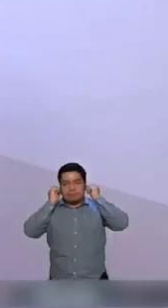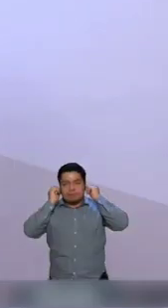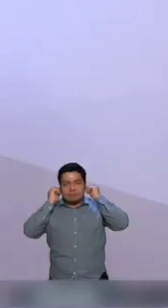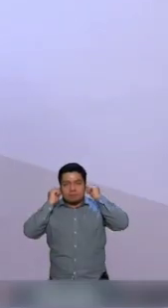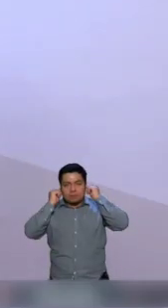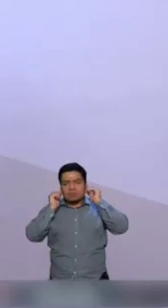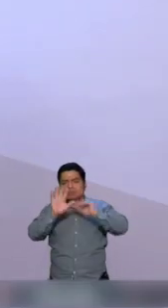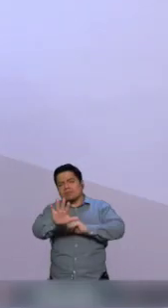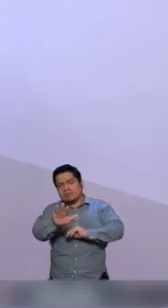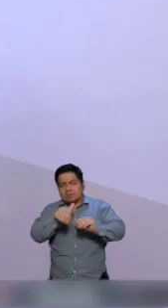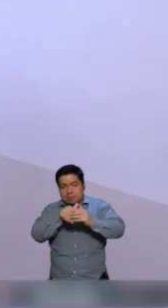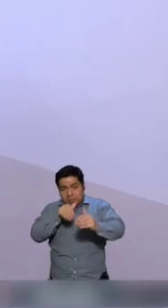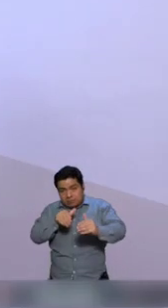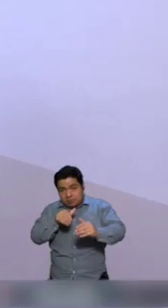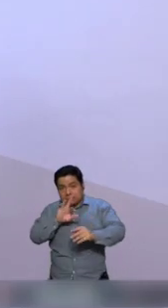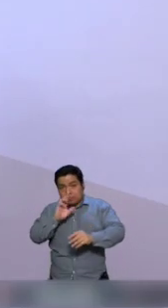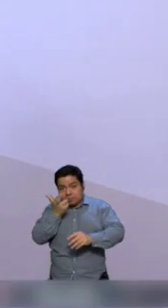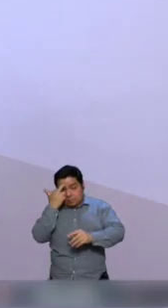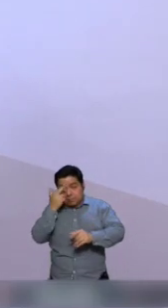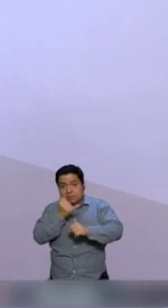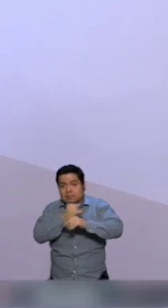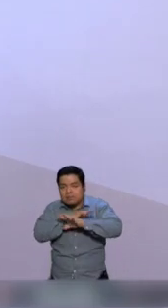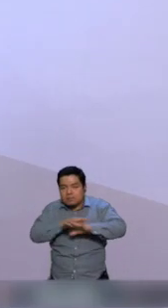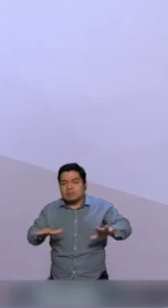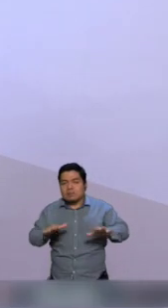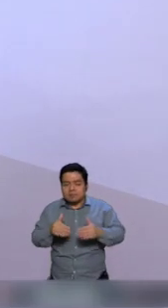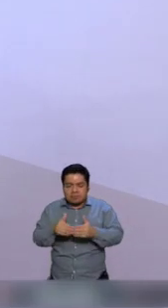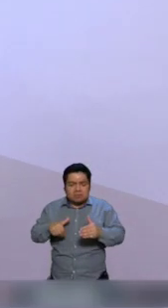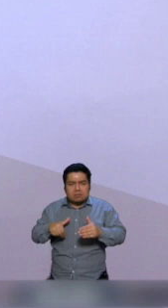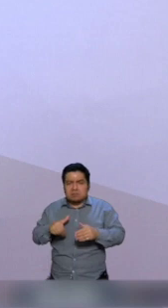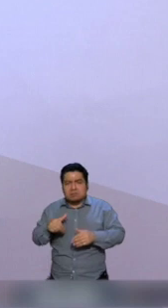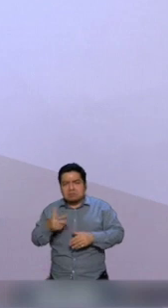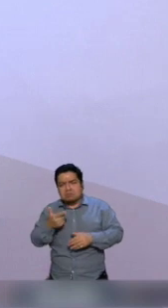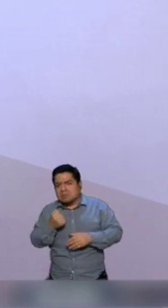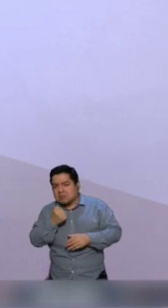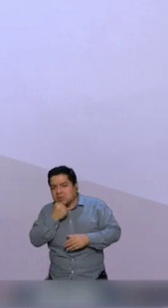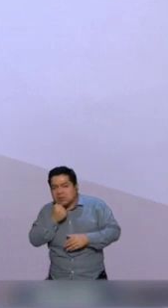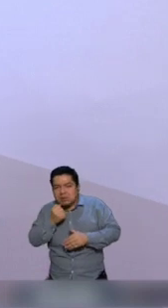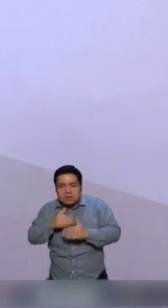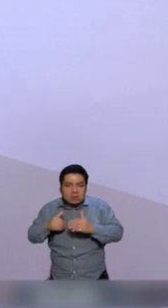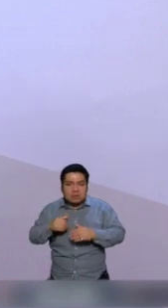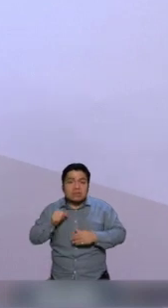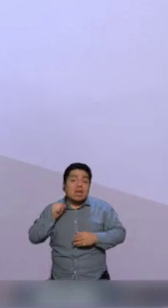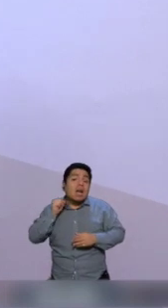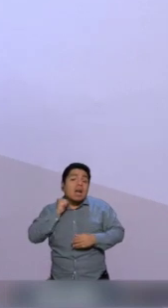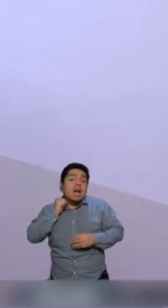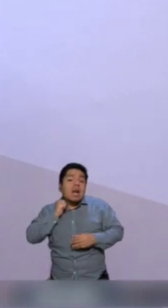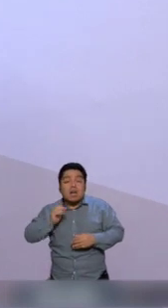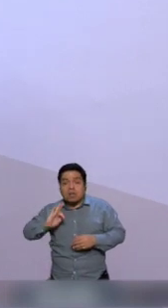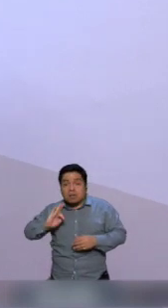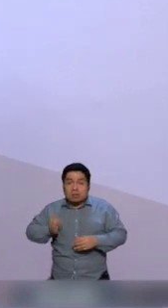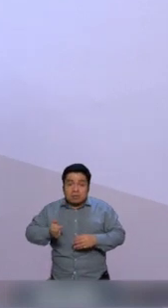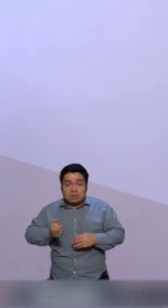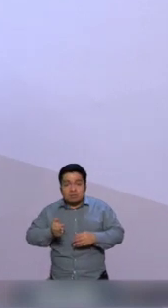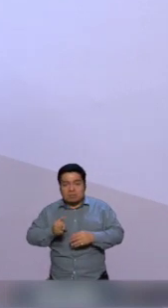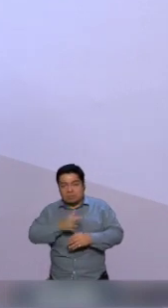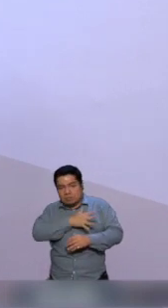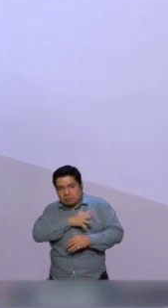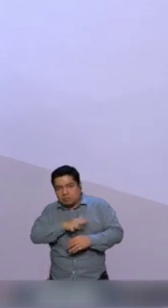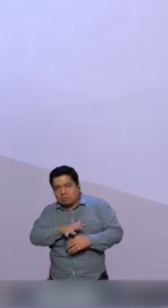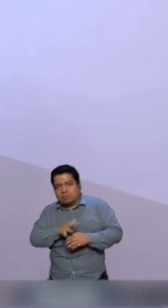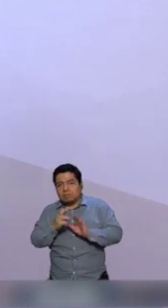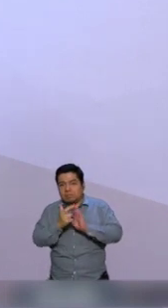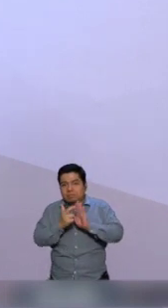Y antes de ir a una pausa, le doy información de última hora. Hace prácticamente unos segundos, el Senado de la República aprobó en lo general